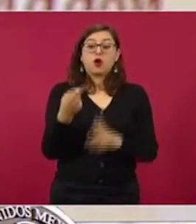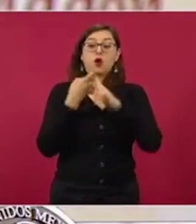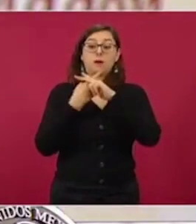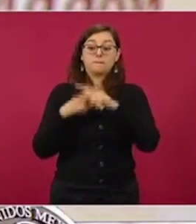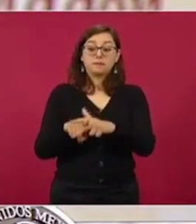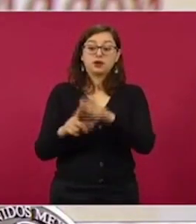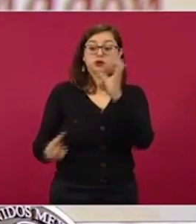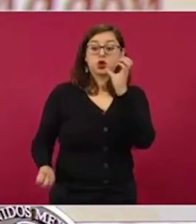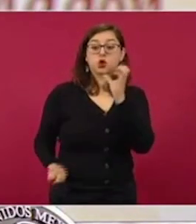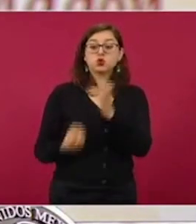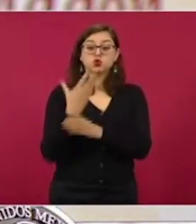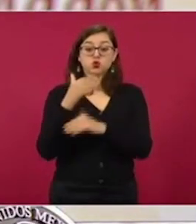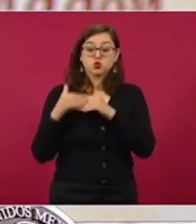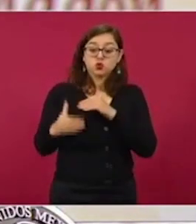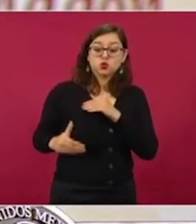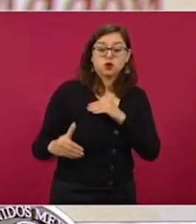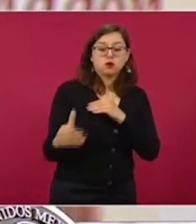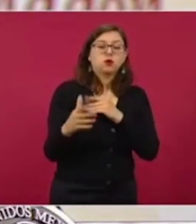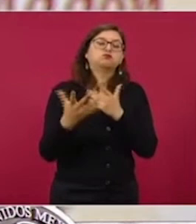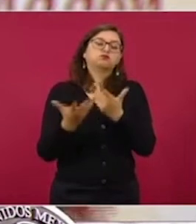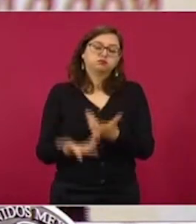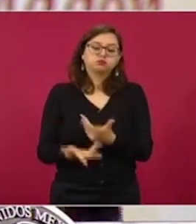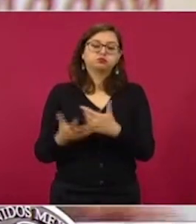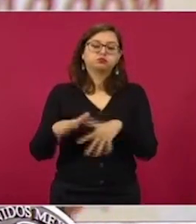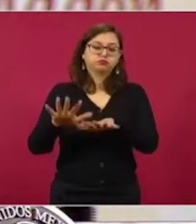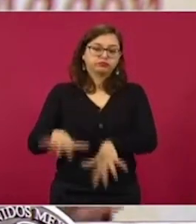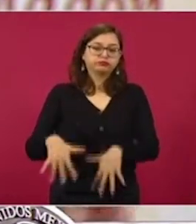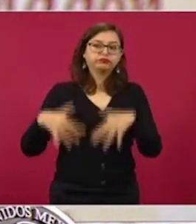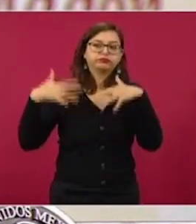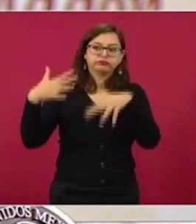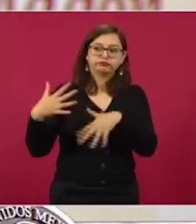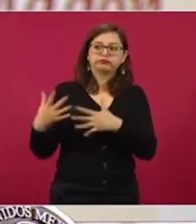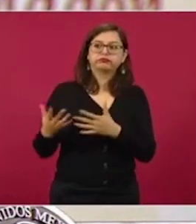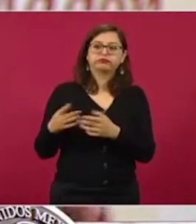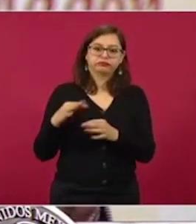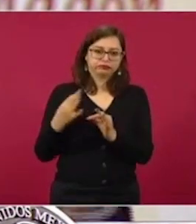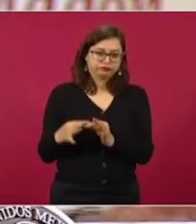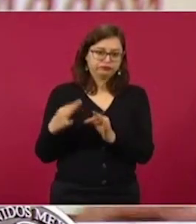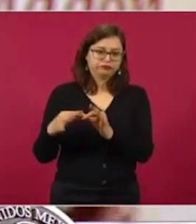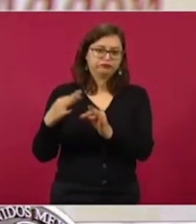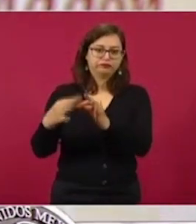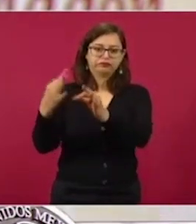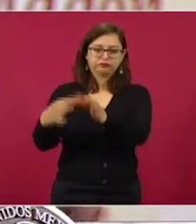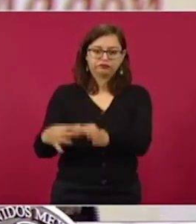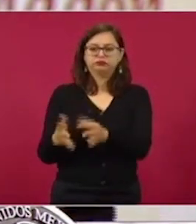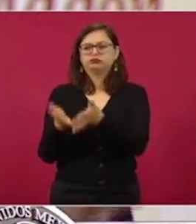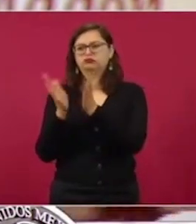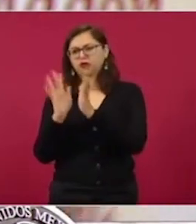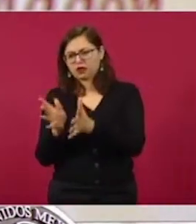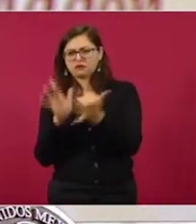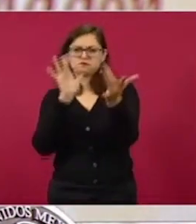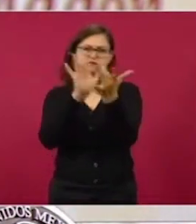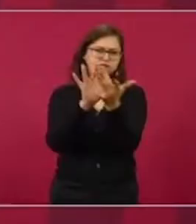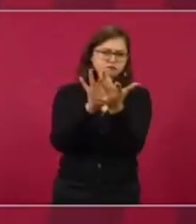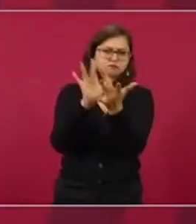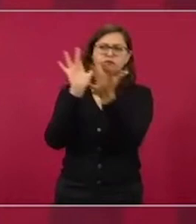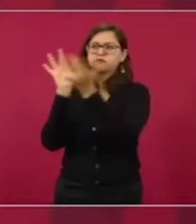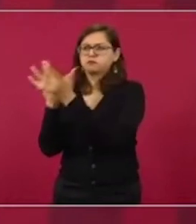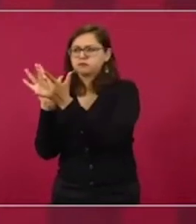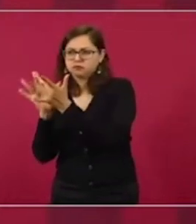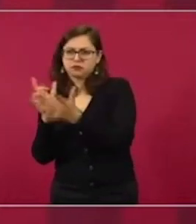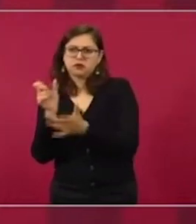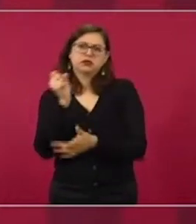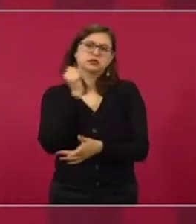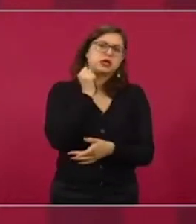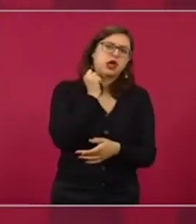o el siguiente periodo de sesiones y hemos venido trabajando con las dos cámaras, con las diversas fracciones